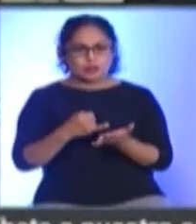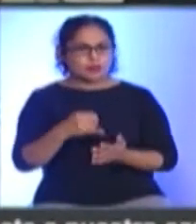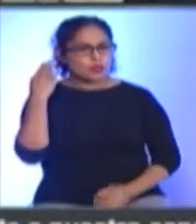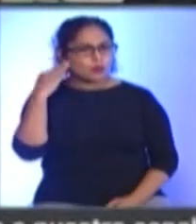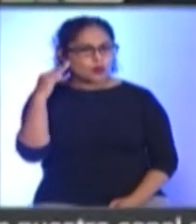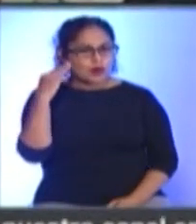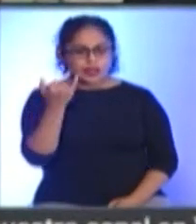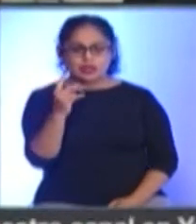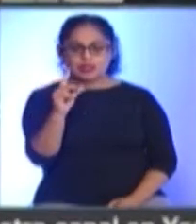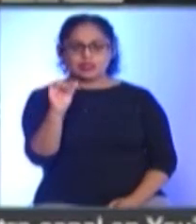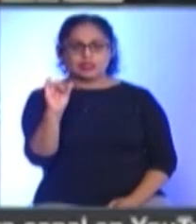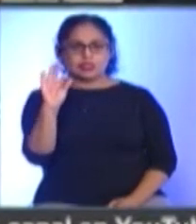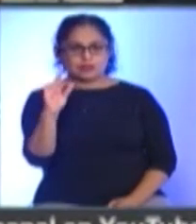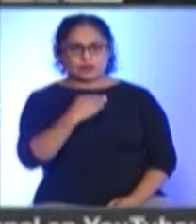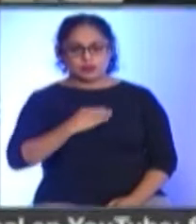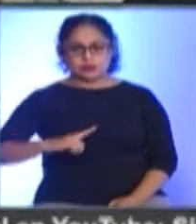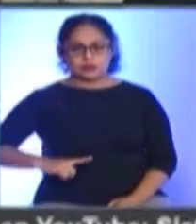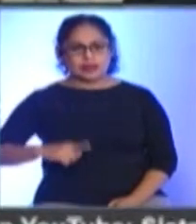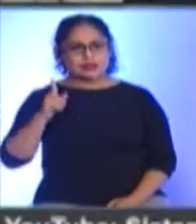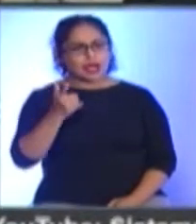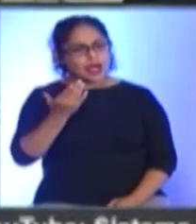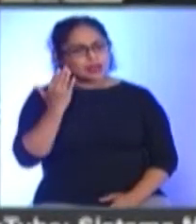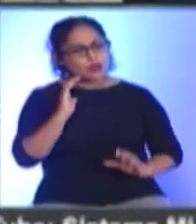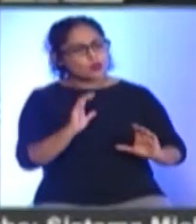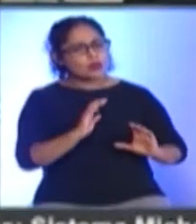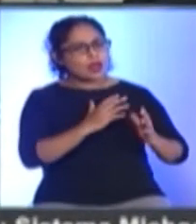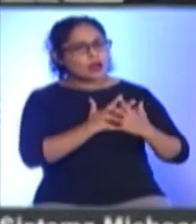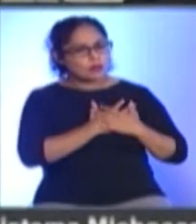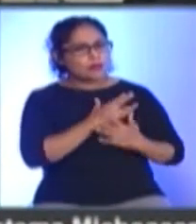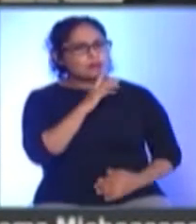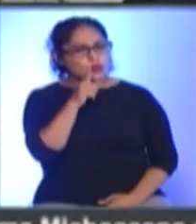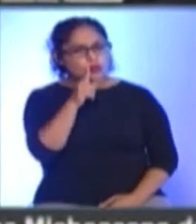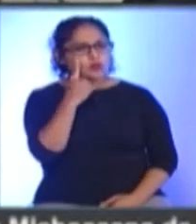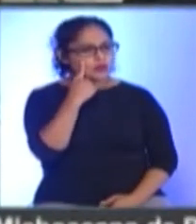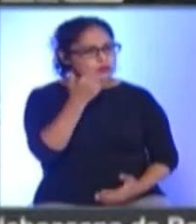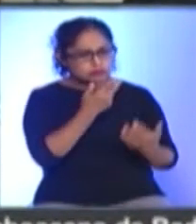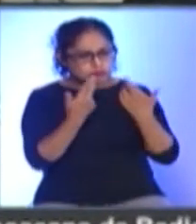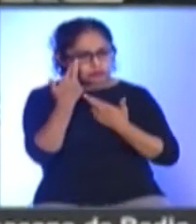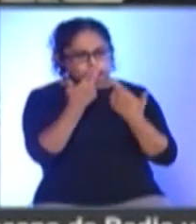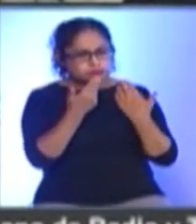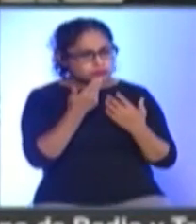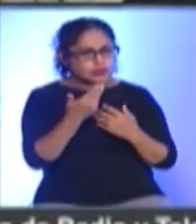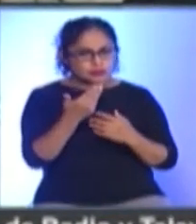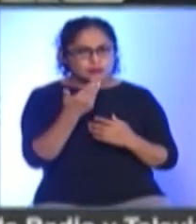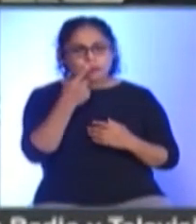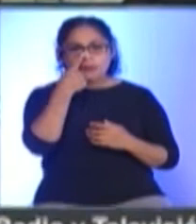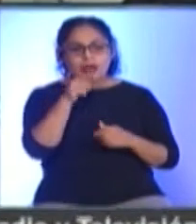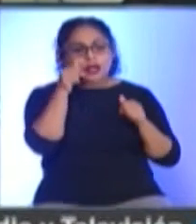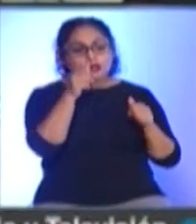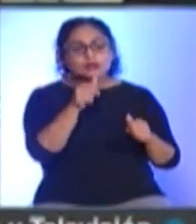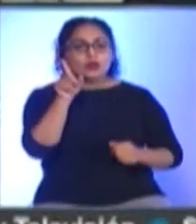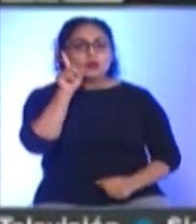Anunciaron la campaña Prevenir es un acto de amor Amate, chécate en Octubre Rosa Que pretende dar atención a las mujeres para